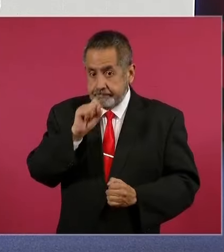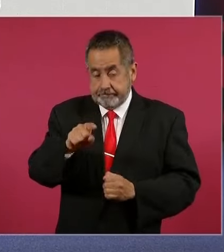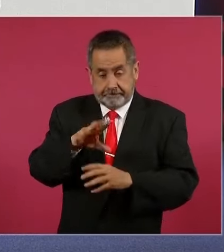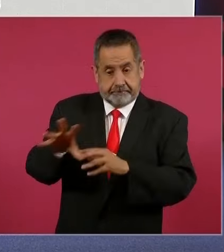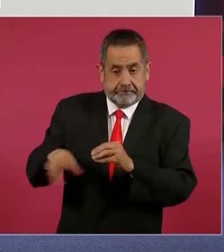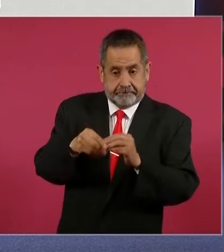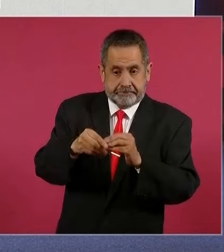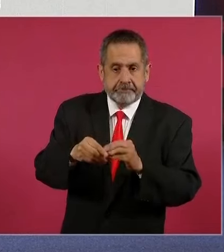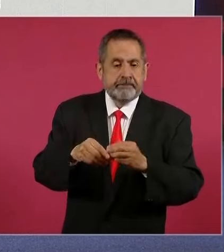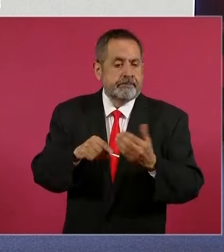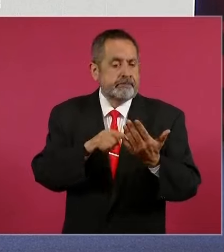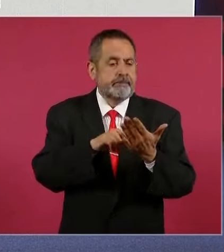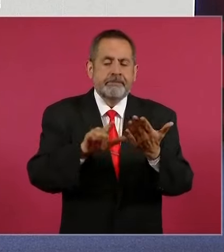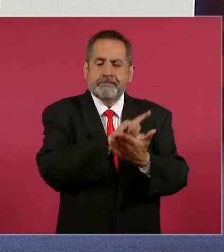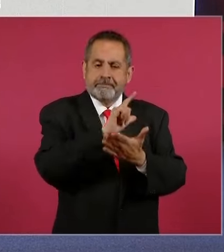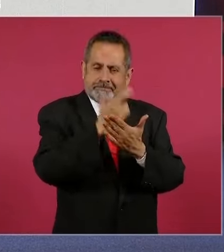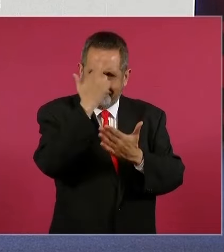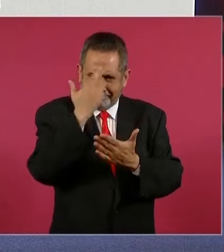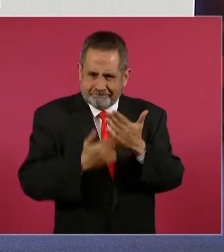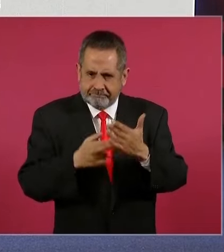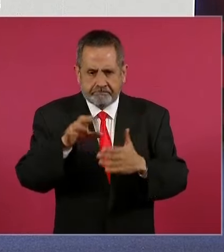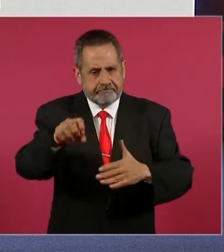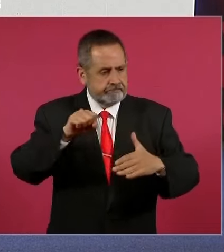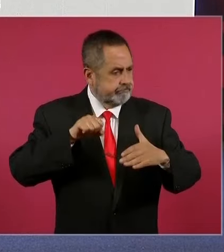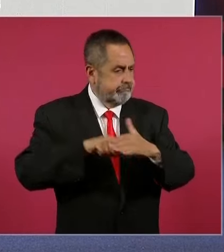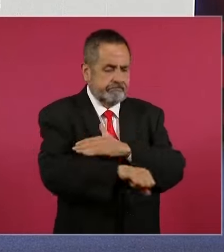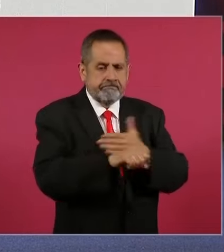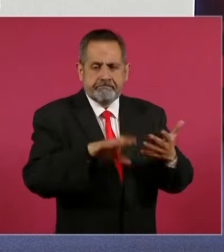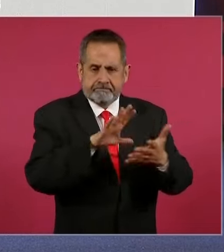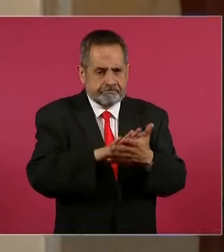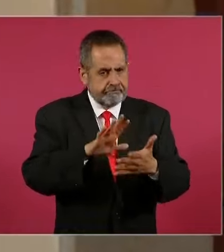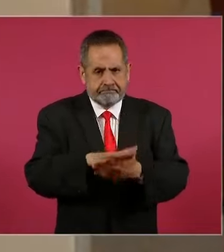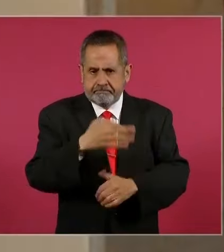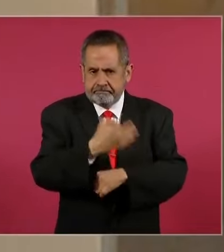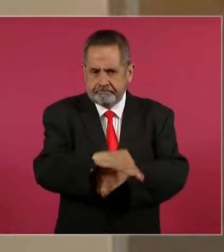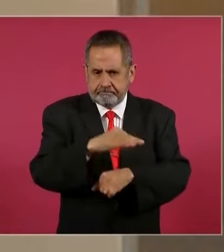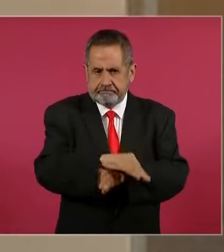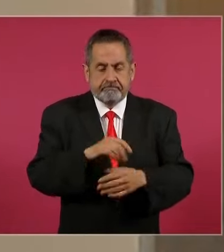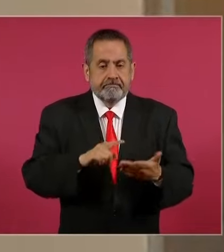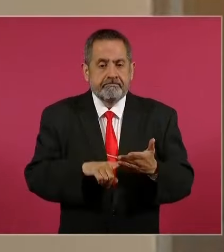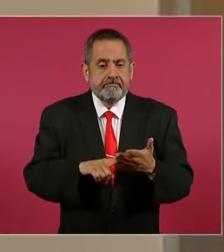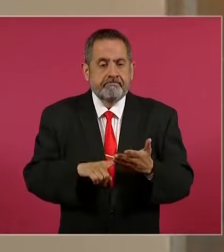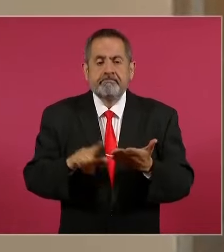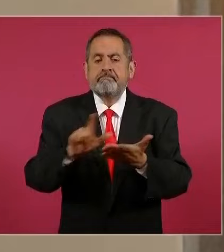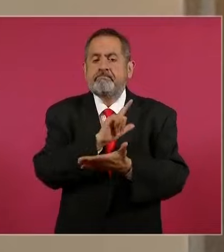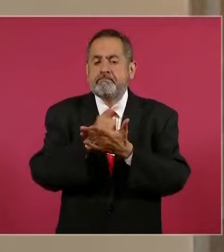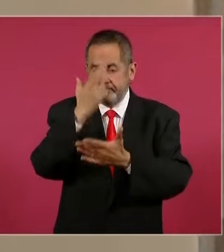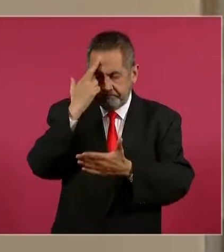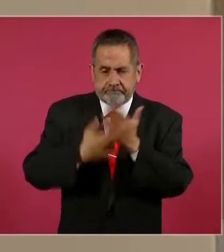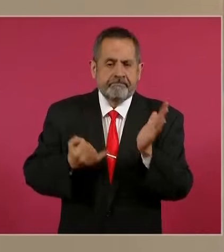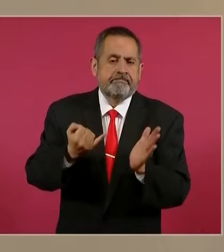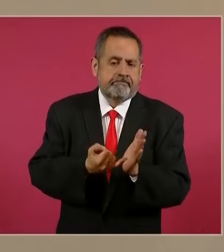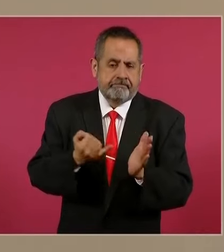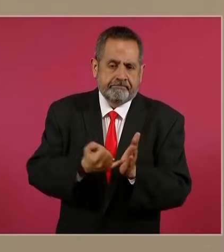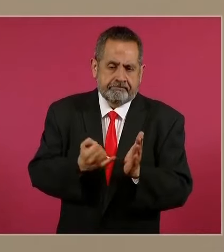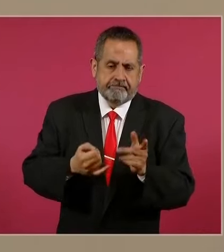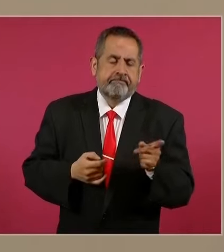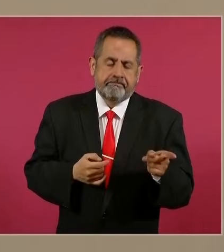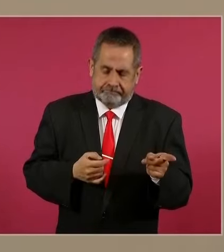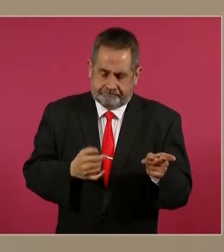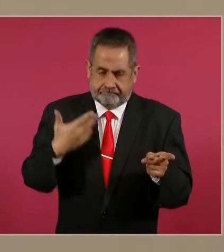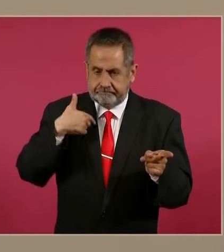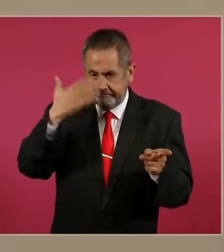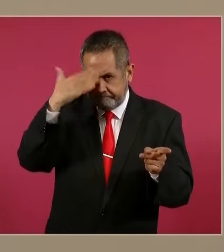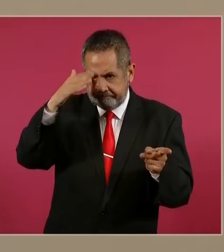catálogo de delitos que ameritan prisión preventiva, por un lado delitos fiscales, estamos hablando de las ya